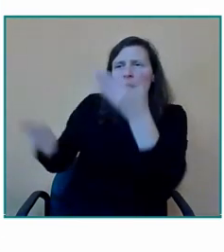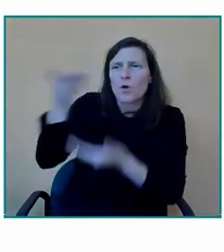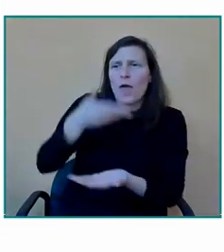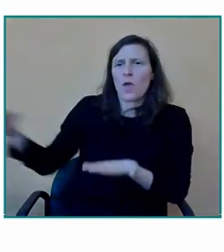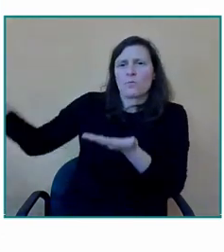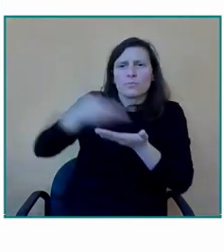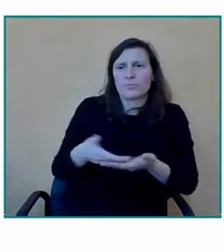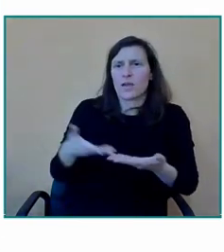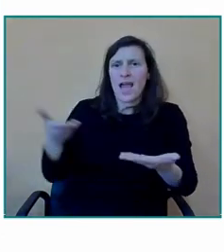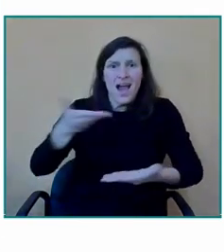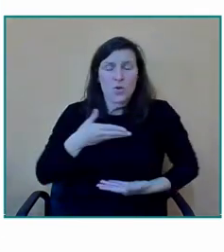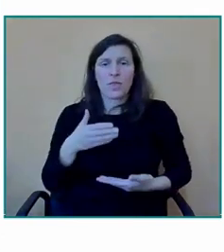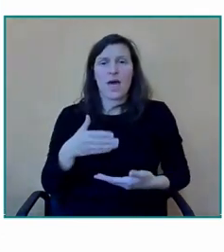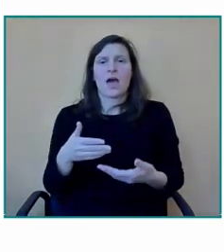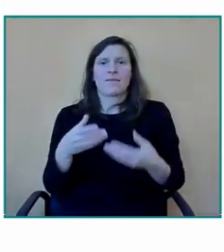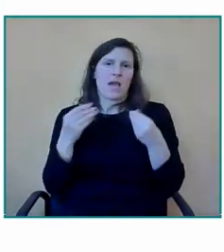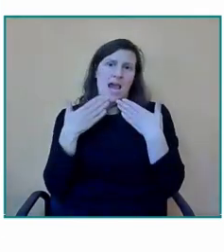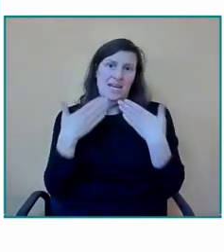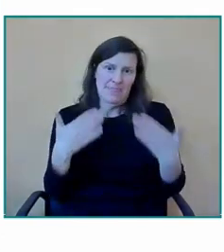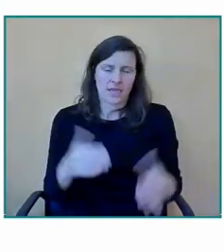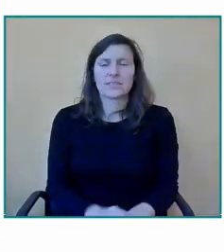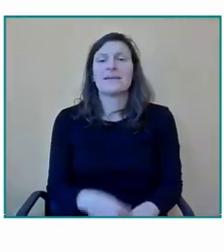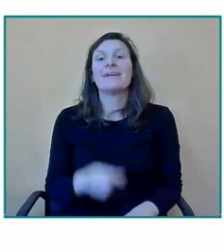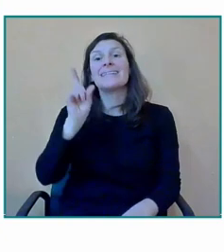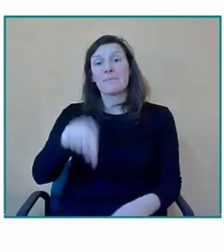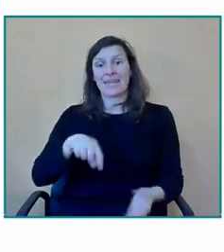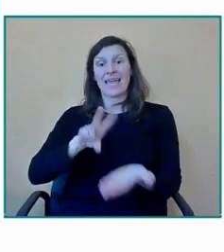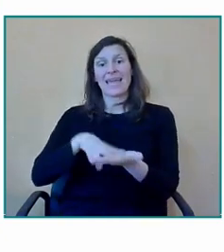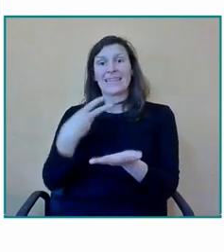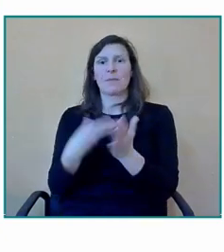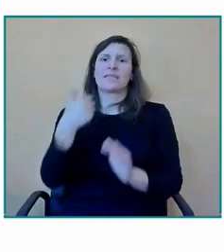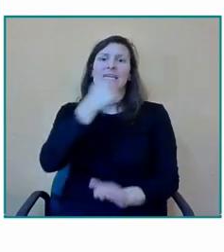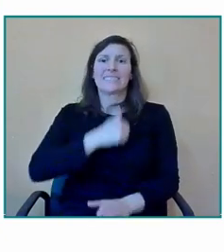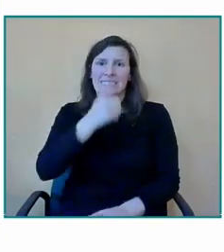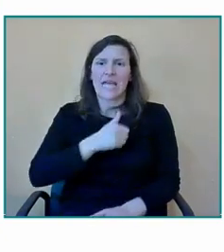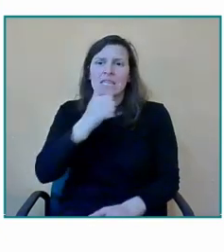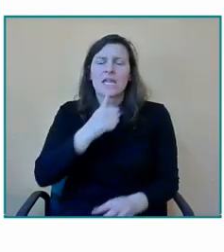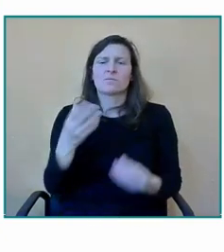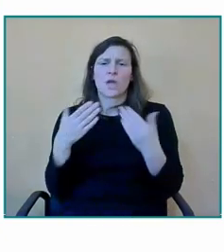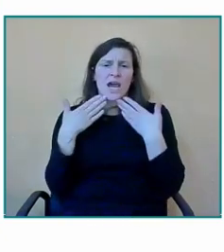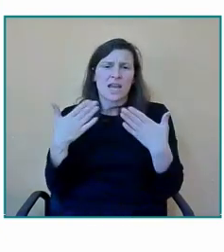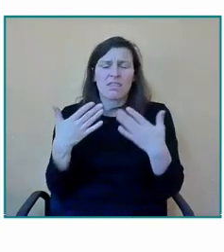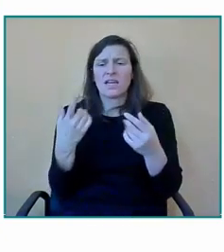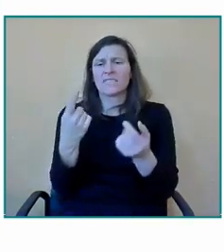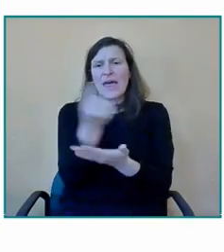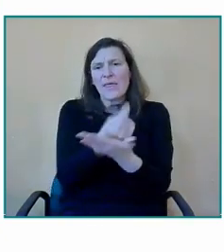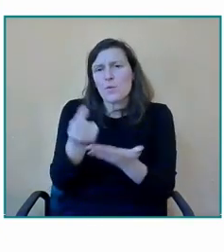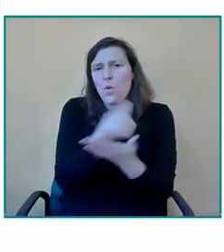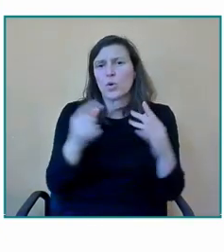la propia intérprete que establece aquí Sandra Herranz que nos ha dado también la oportunidad de ofreceros algunas de las imágenes de lo